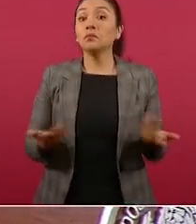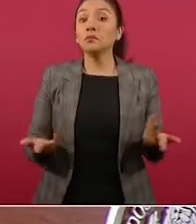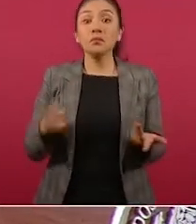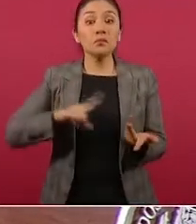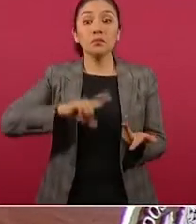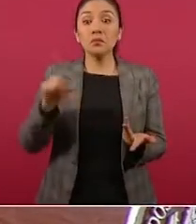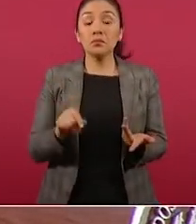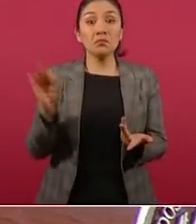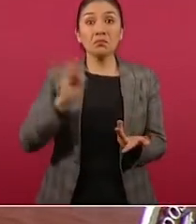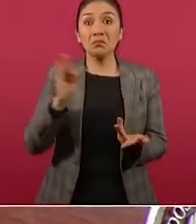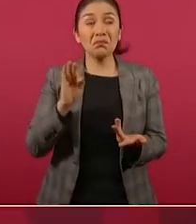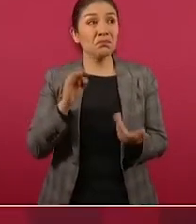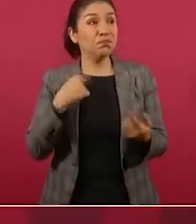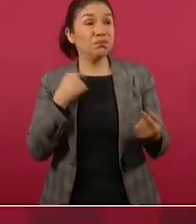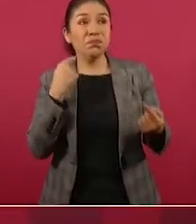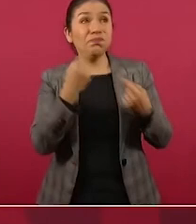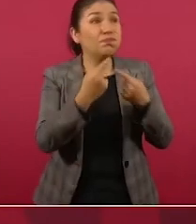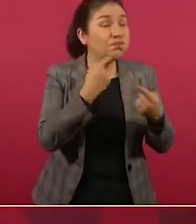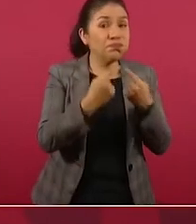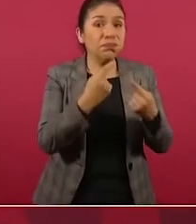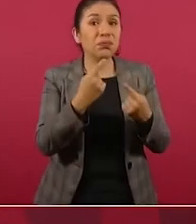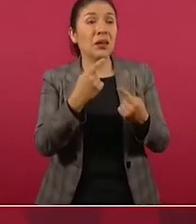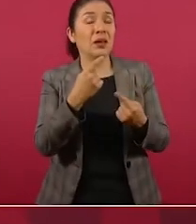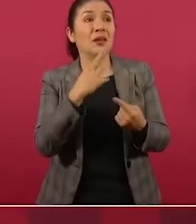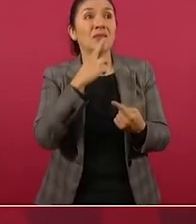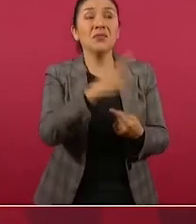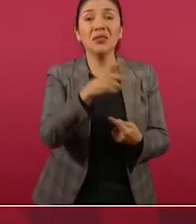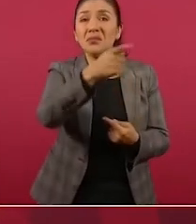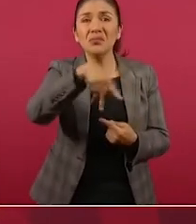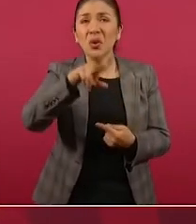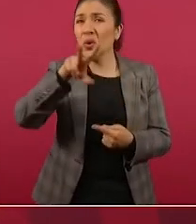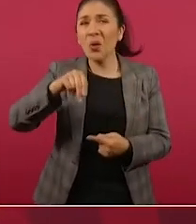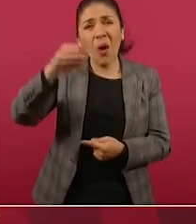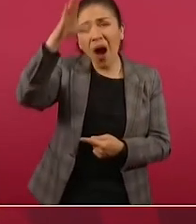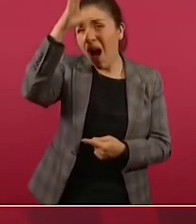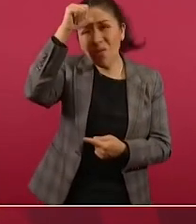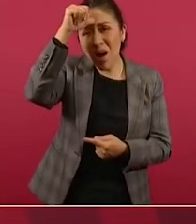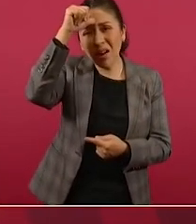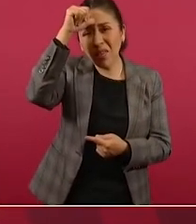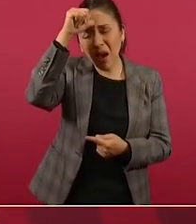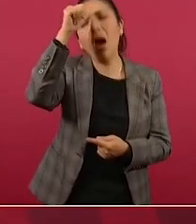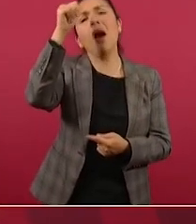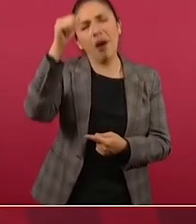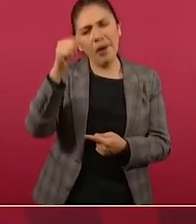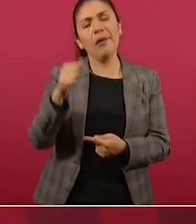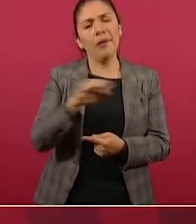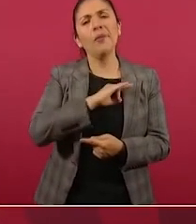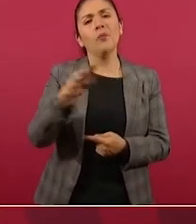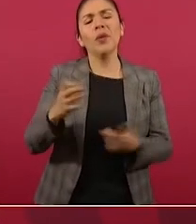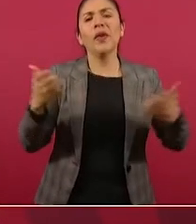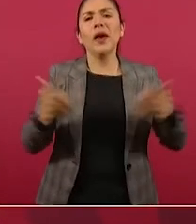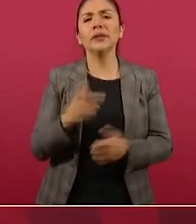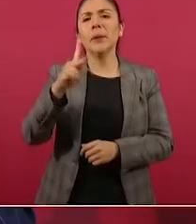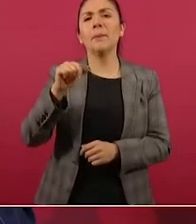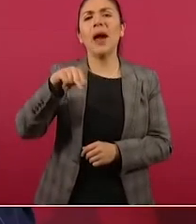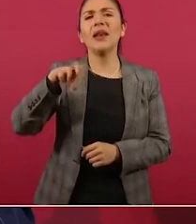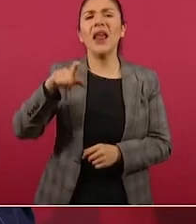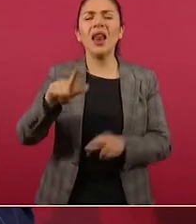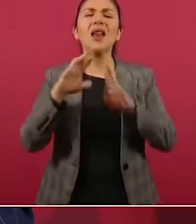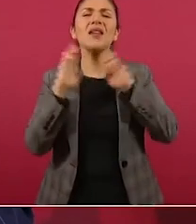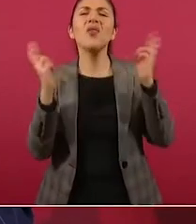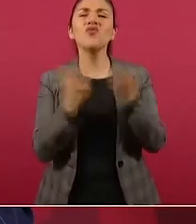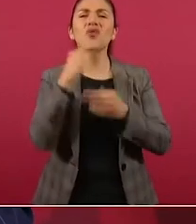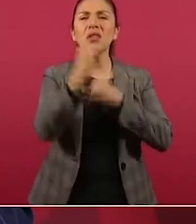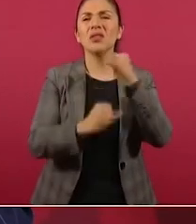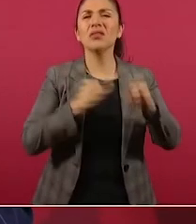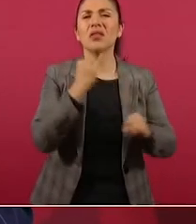acuerdo, se va a paneles internacionales